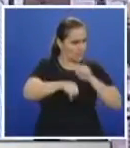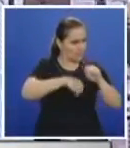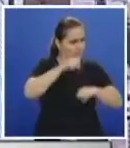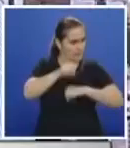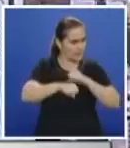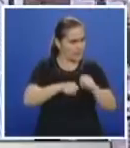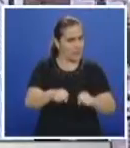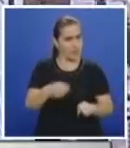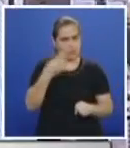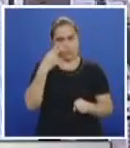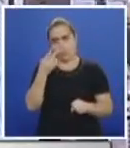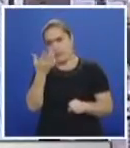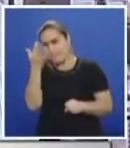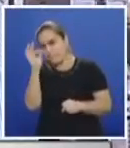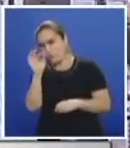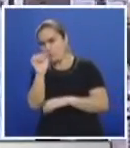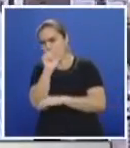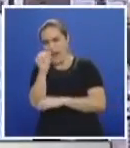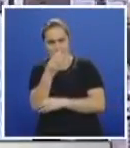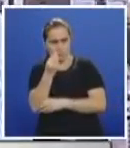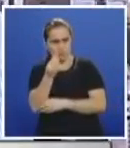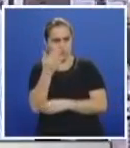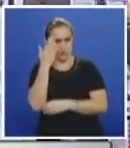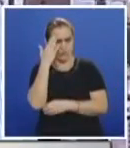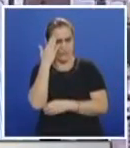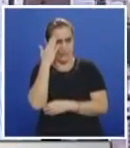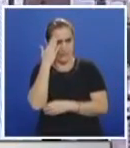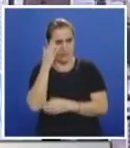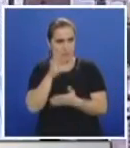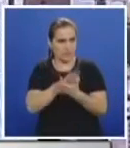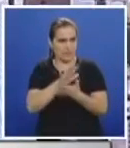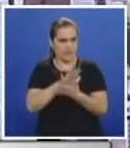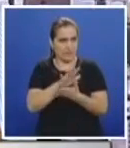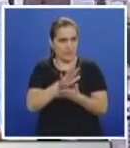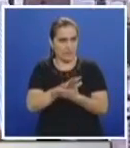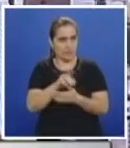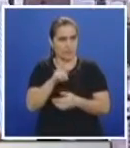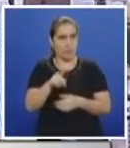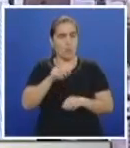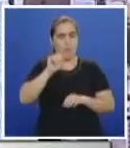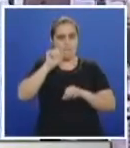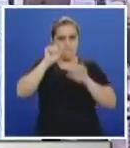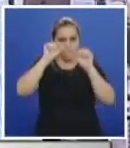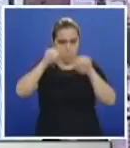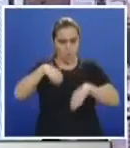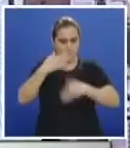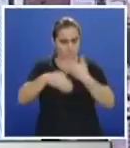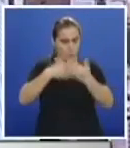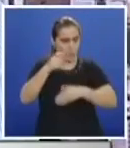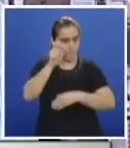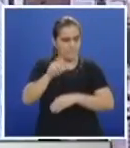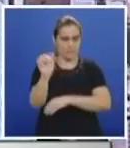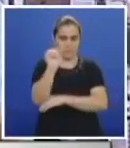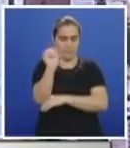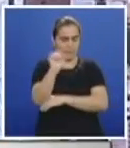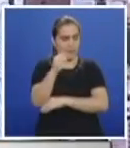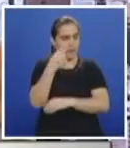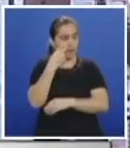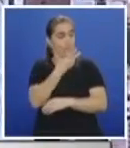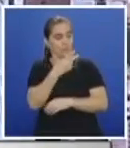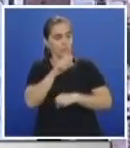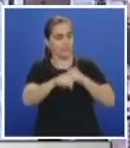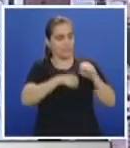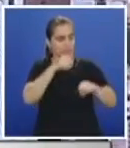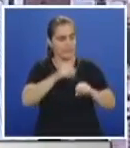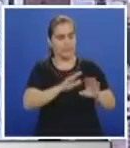De pronto las vías son peligrosas, ese es un poco el miedo también de la gente que va a coger la bicicleta. Pero hay forma de ir educando también al conductor, de pedir la